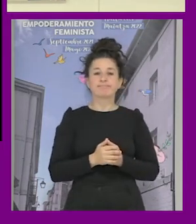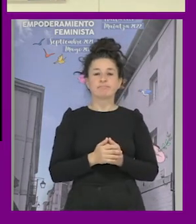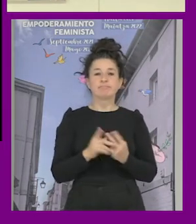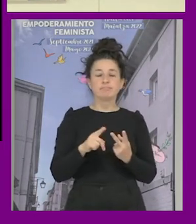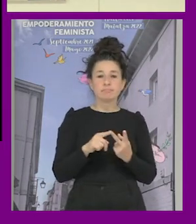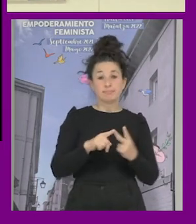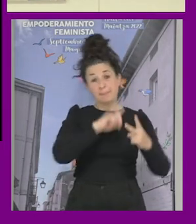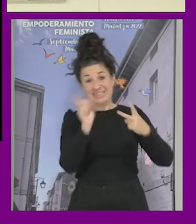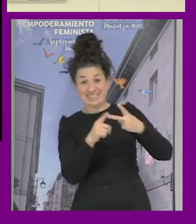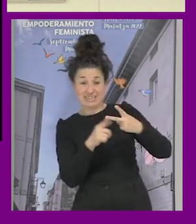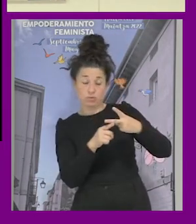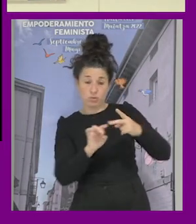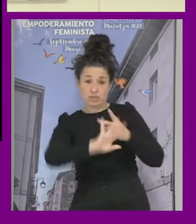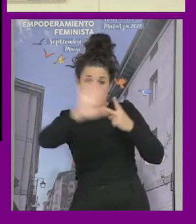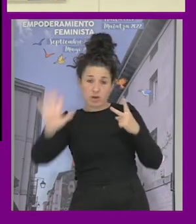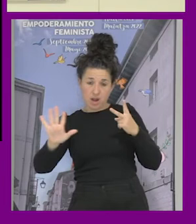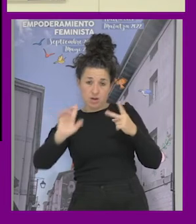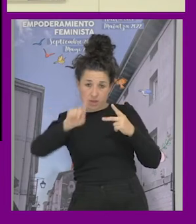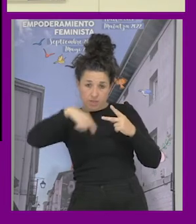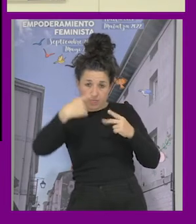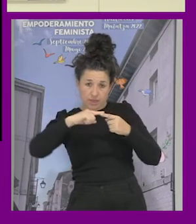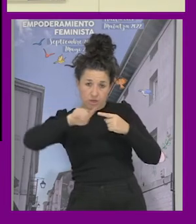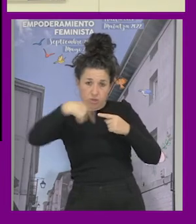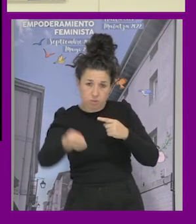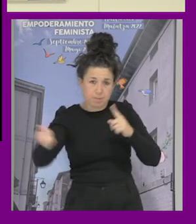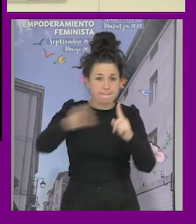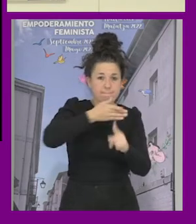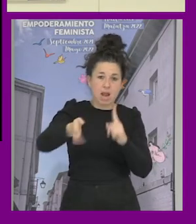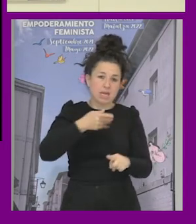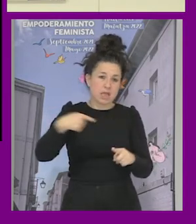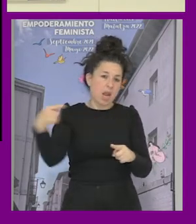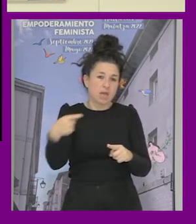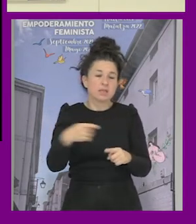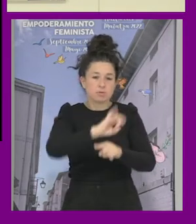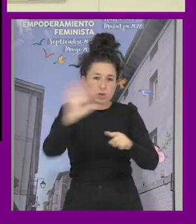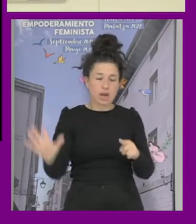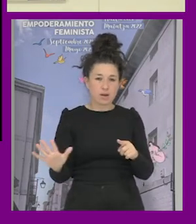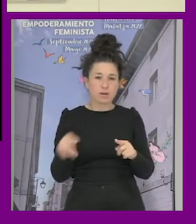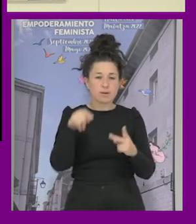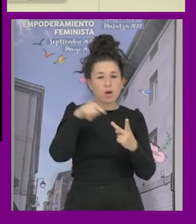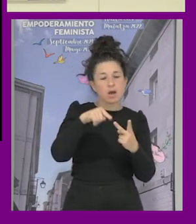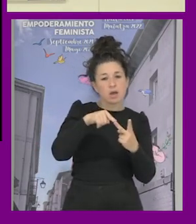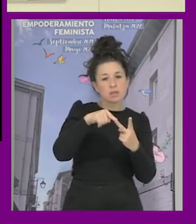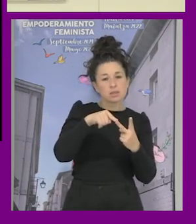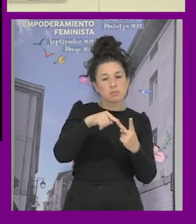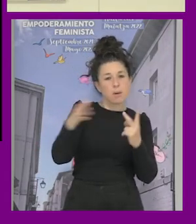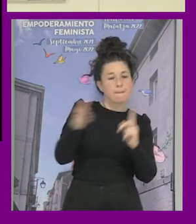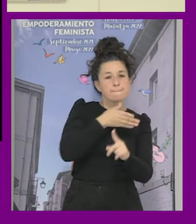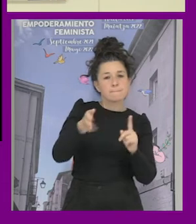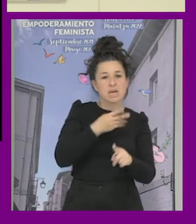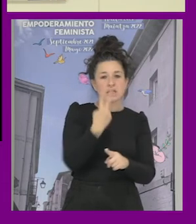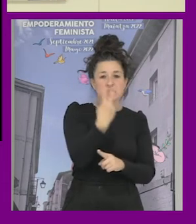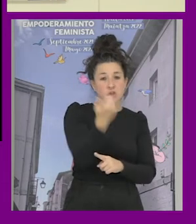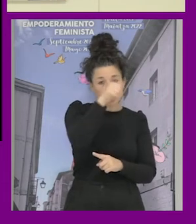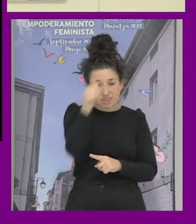en segundo lugar obviamente la paliza no pero fue una paliza que se encontró dos chavales empoderados